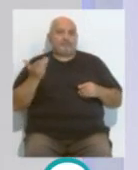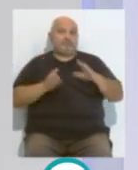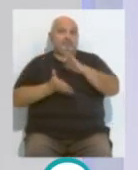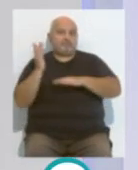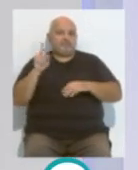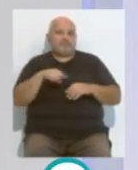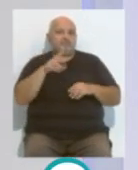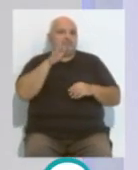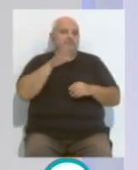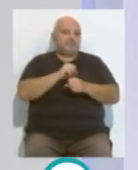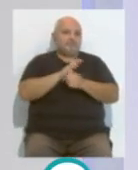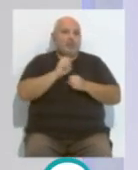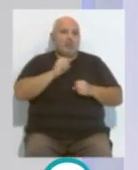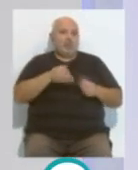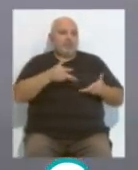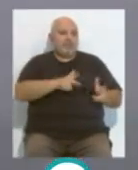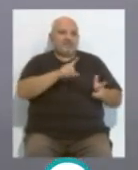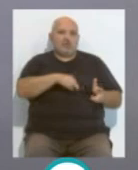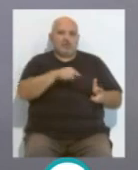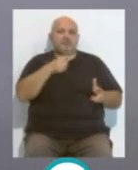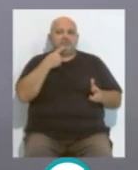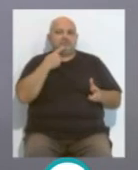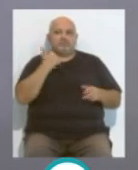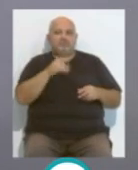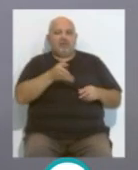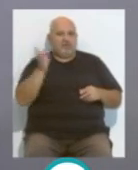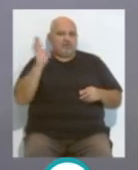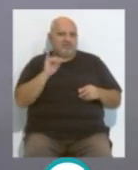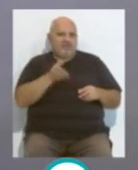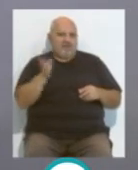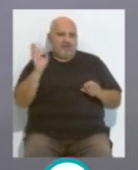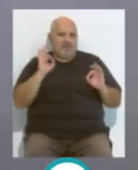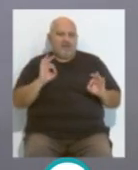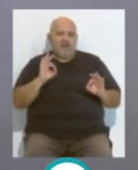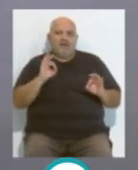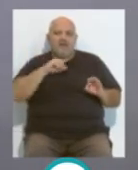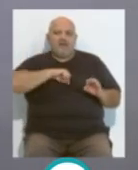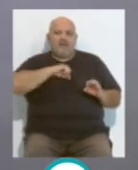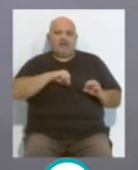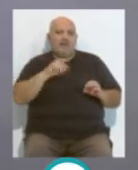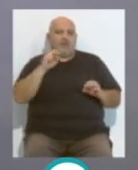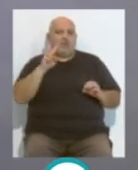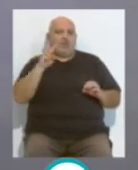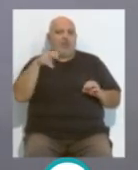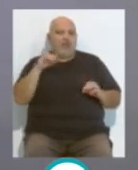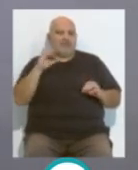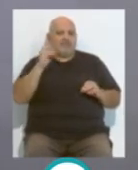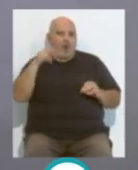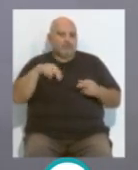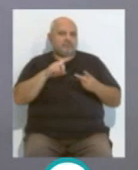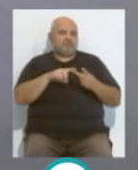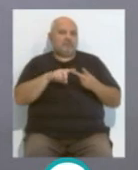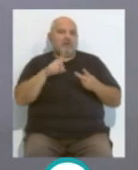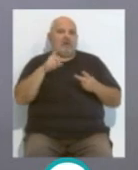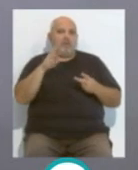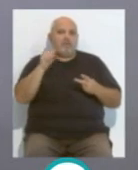por el motivo de su club pero no, no, pero no va a ir va como va Unai Simón como